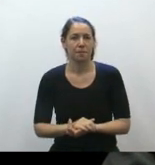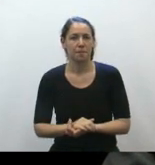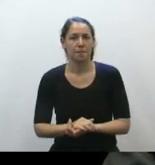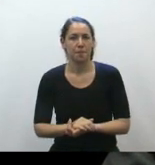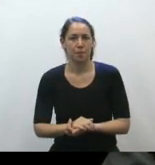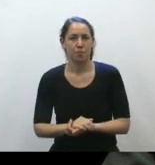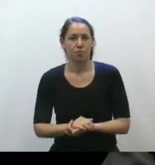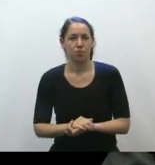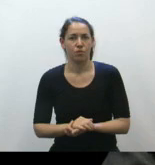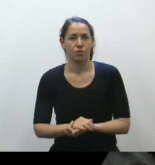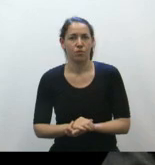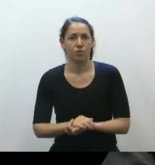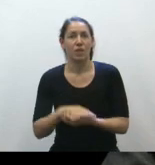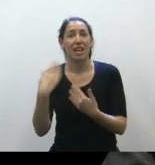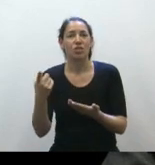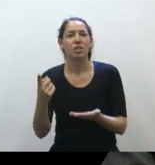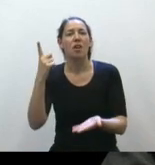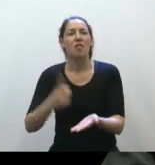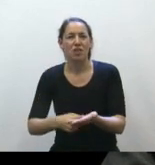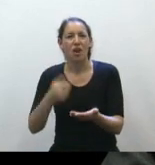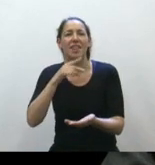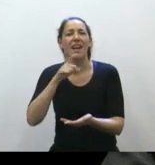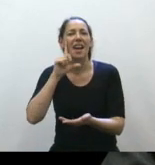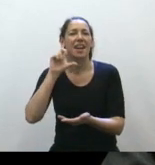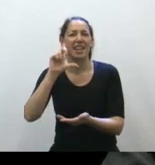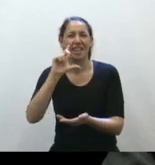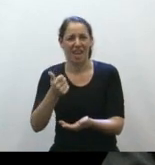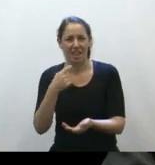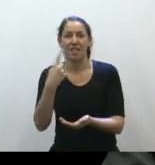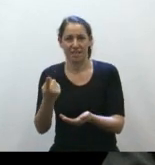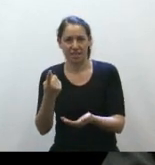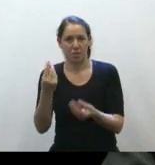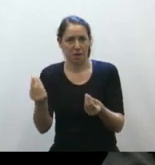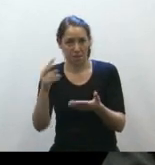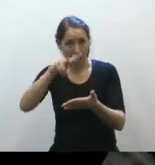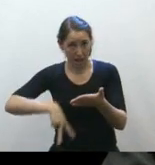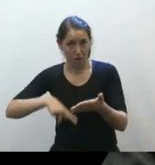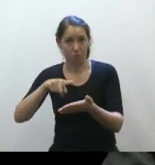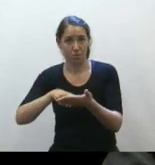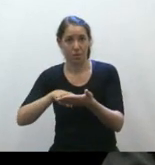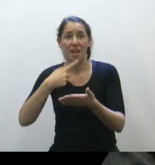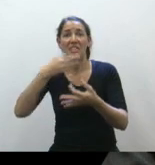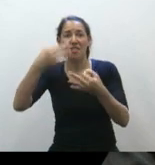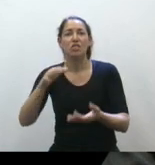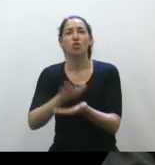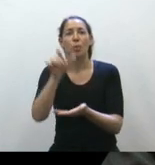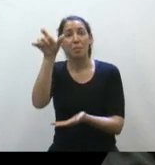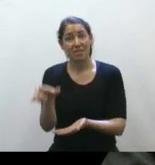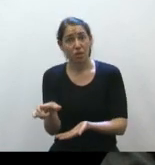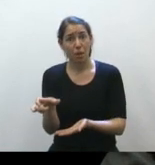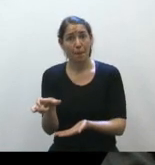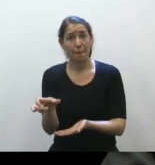Entonces, el fallo de Artavia dice, leo textualmente, la definición de persona